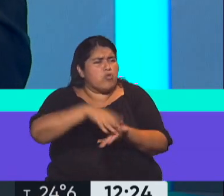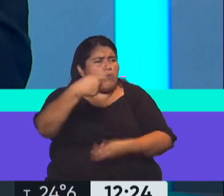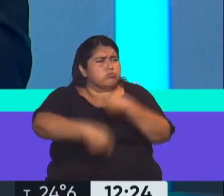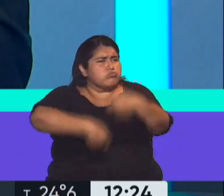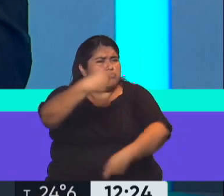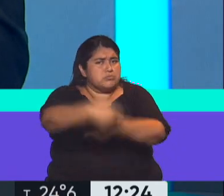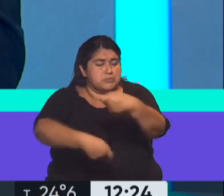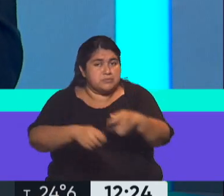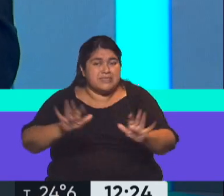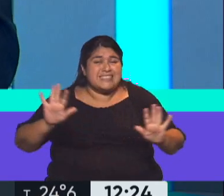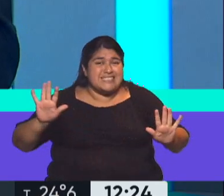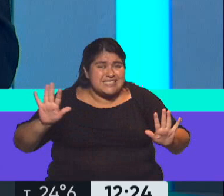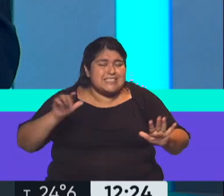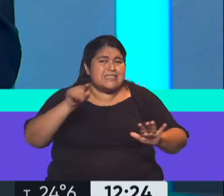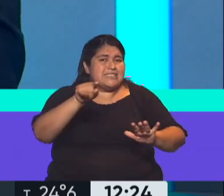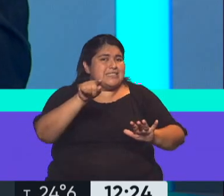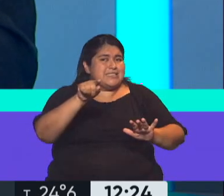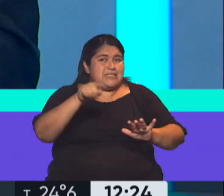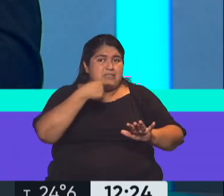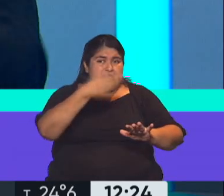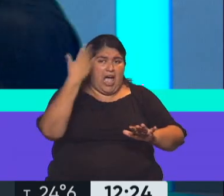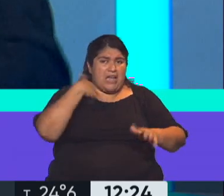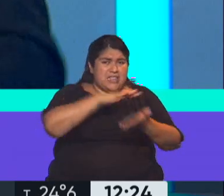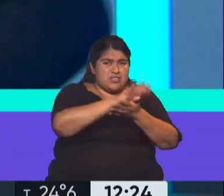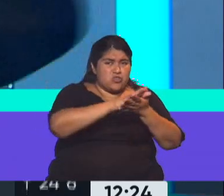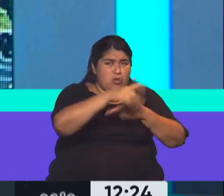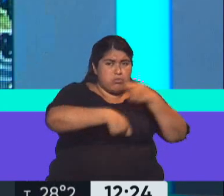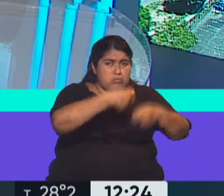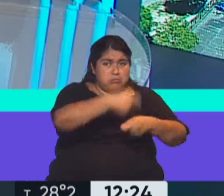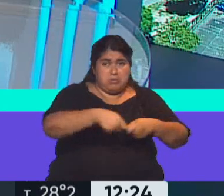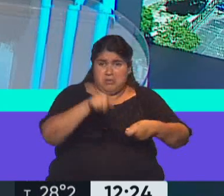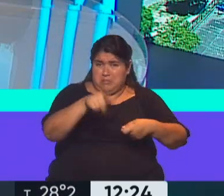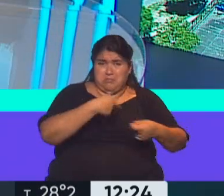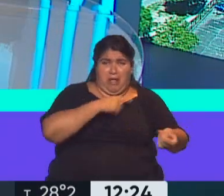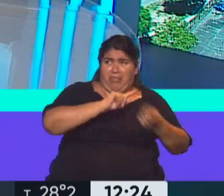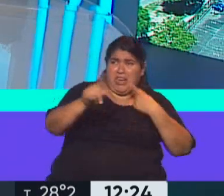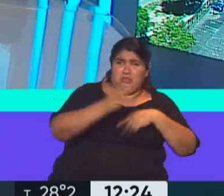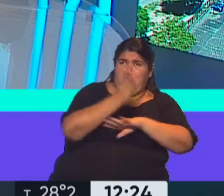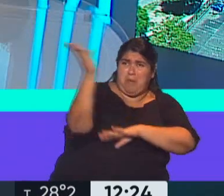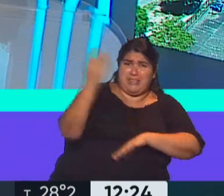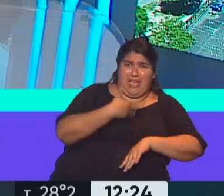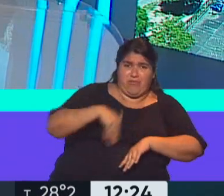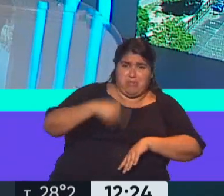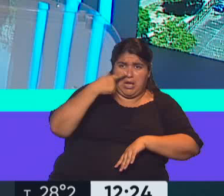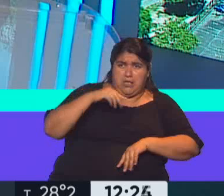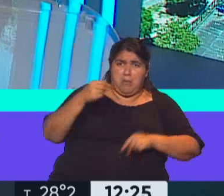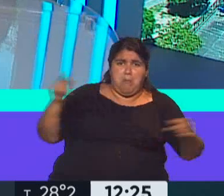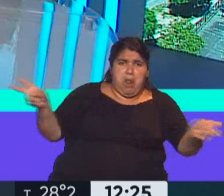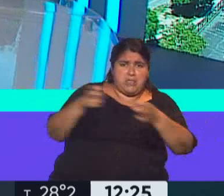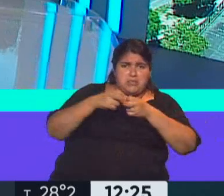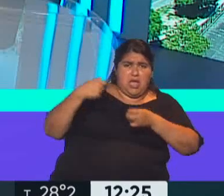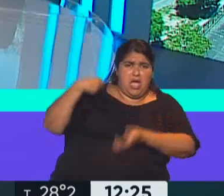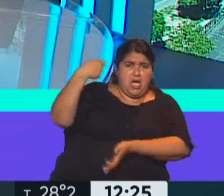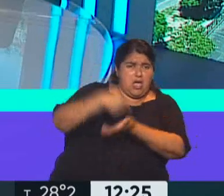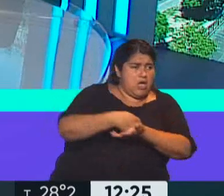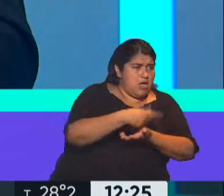le critica, en vez de reestructurar deuda que era impagable, lo que hicieron fueron pedirle plata al fondo para ponerla ahí y quedarse con una deuda inmensa y